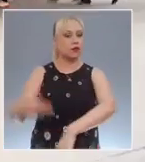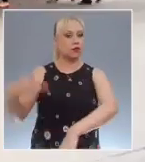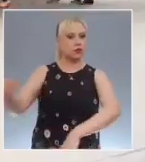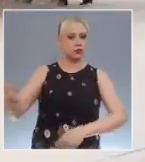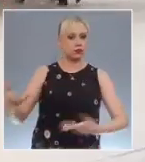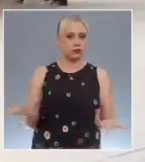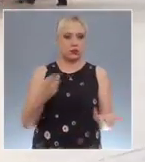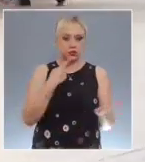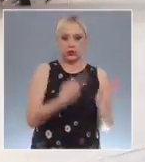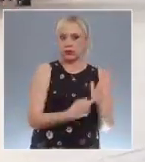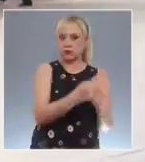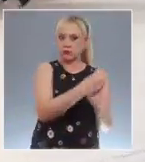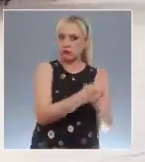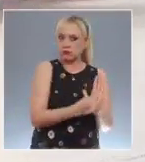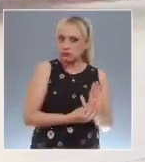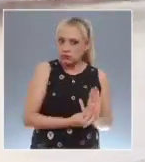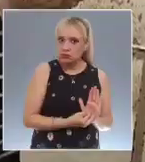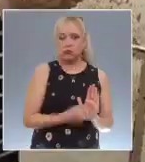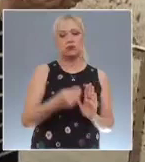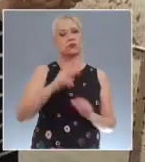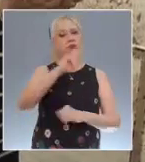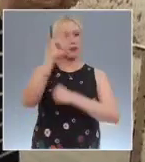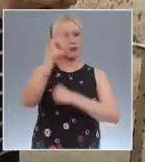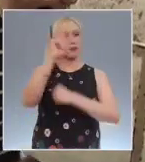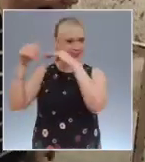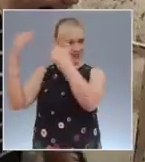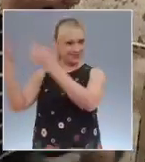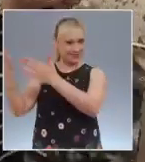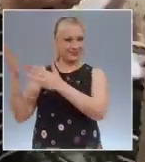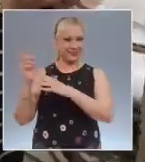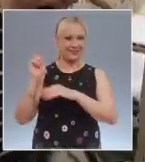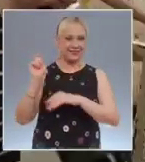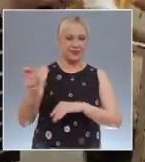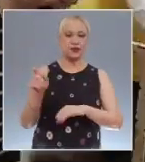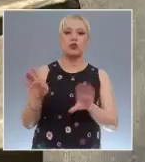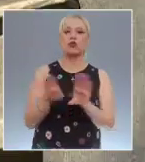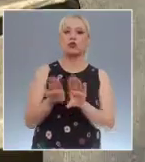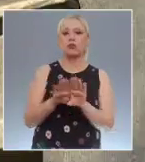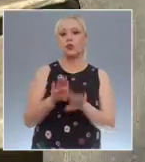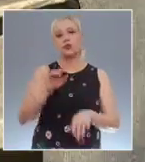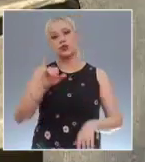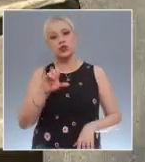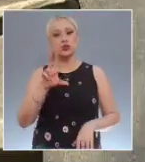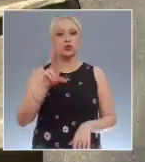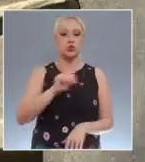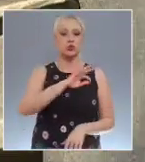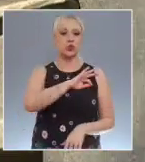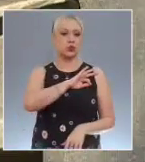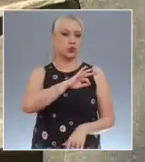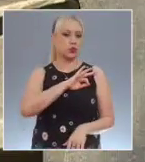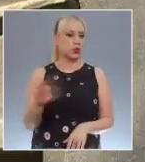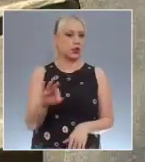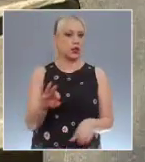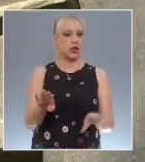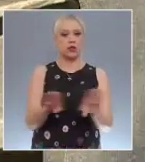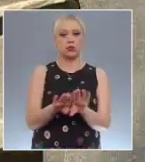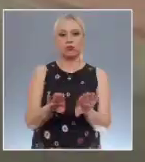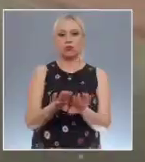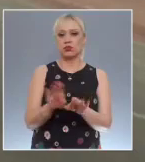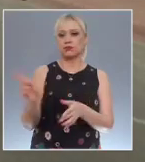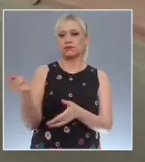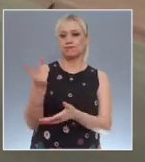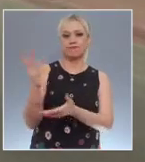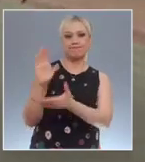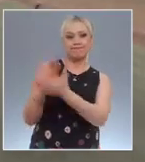a las personas extranjeras a tener cierto estatus migratorio para ejercer su derecho a la preservación de la unidad familiar y para que las autoridades